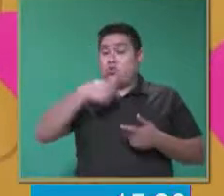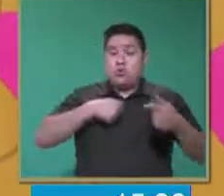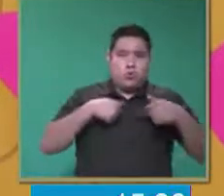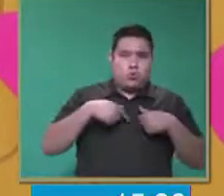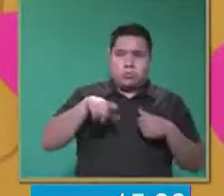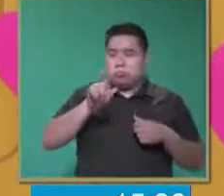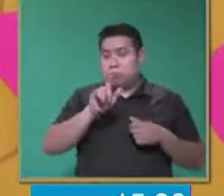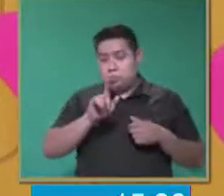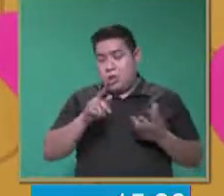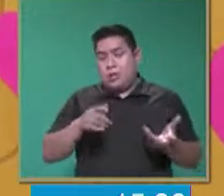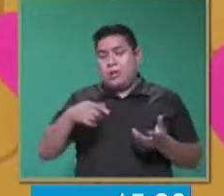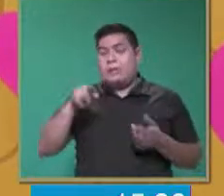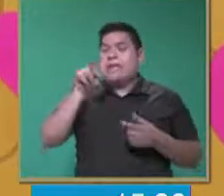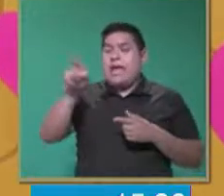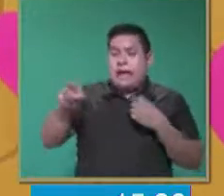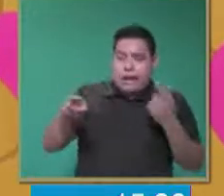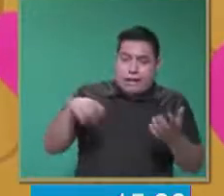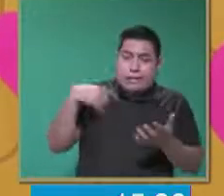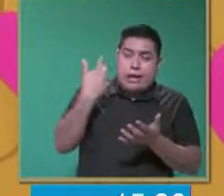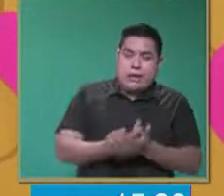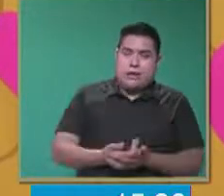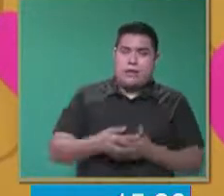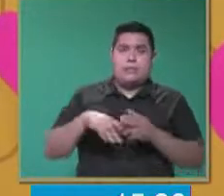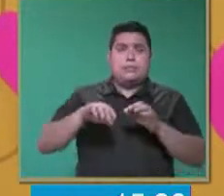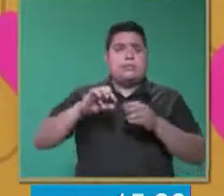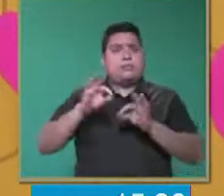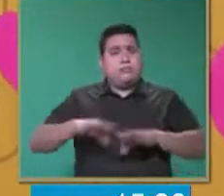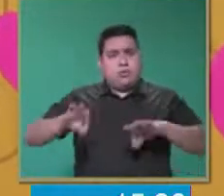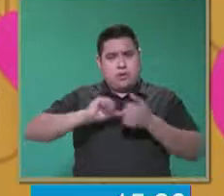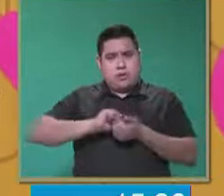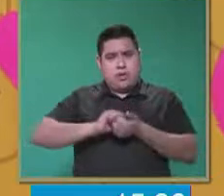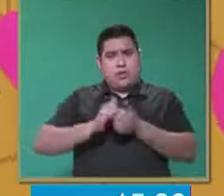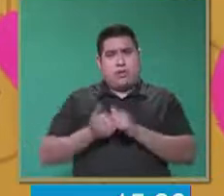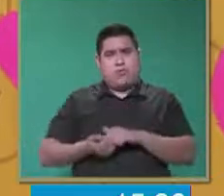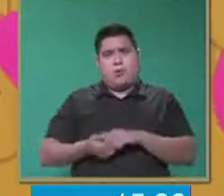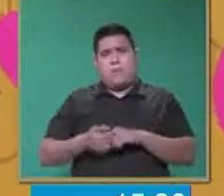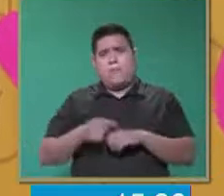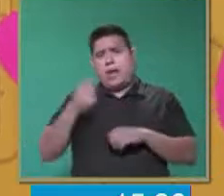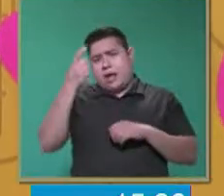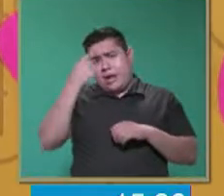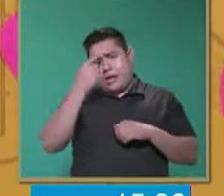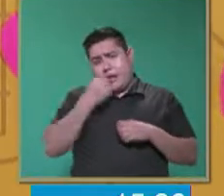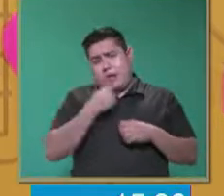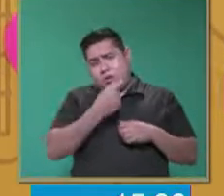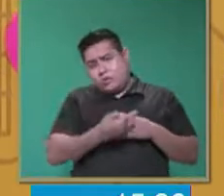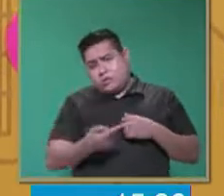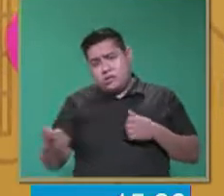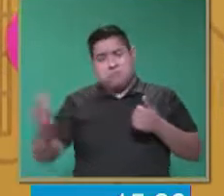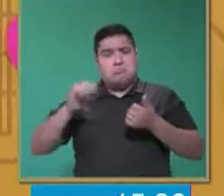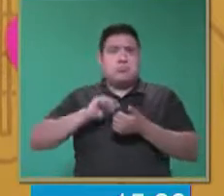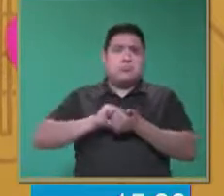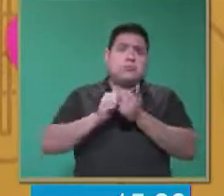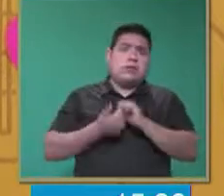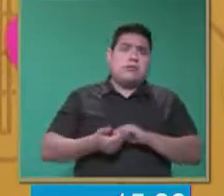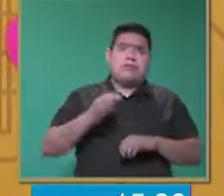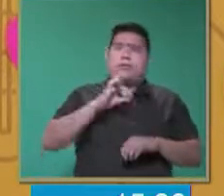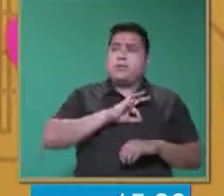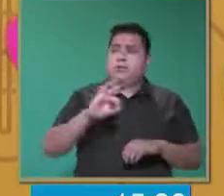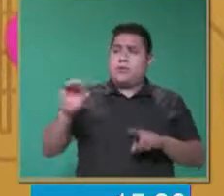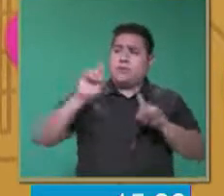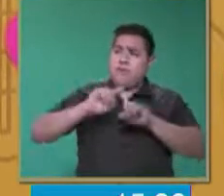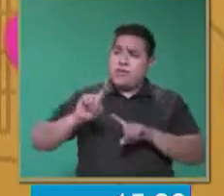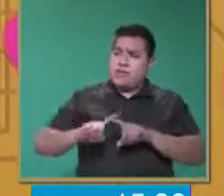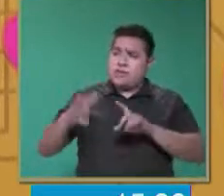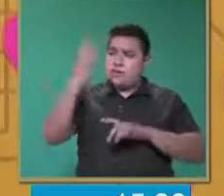docentes ir adecuando esto para que ellos también puedan adaptarse y puedan adquirir